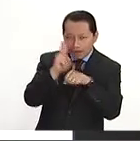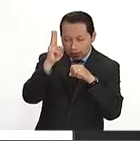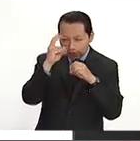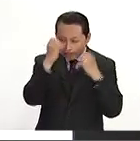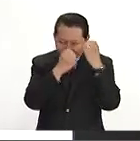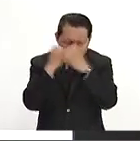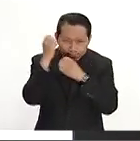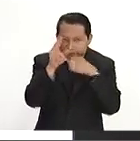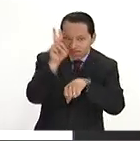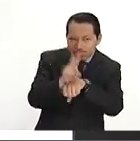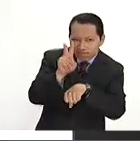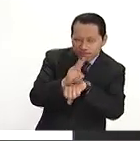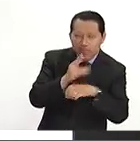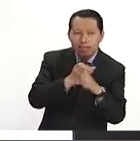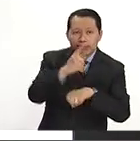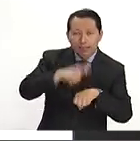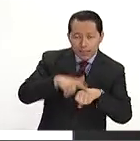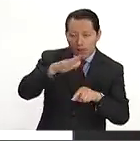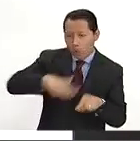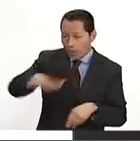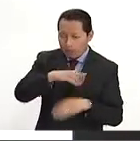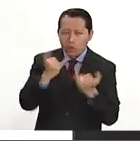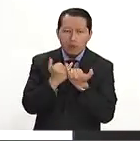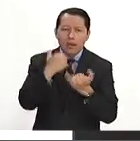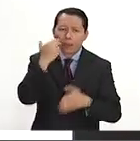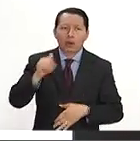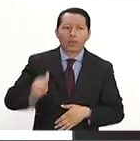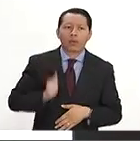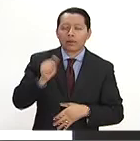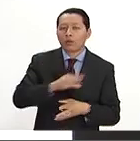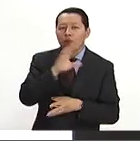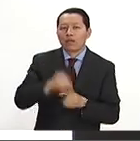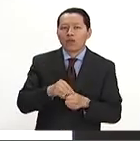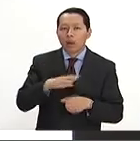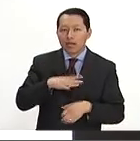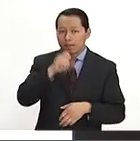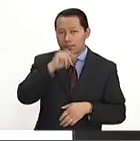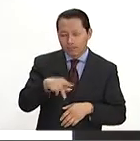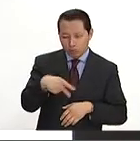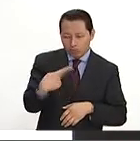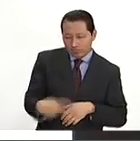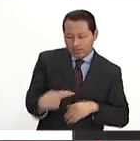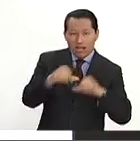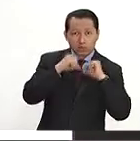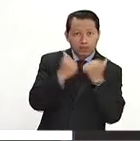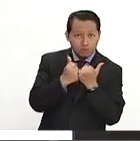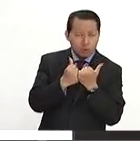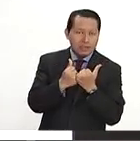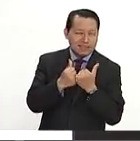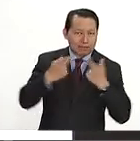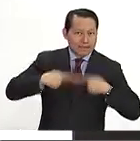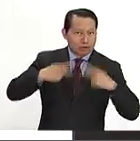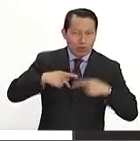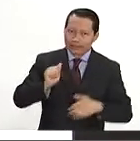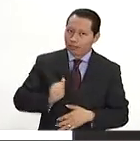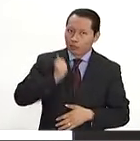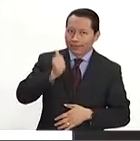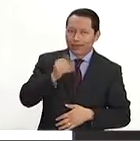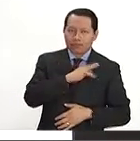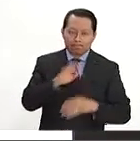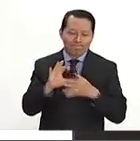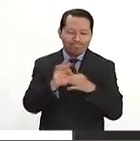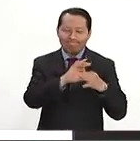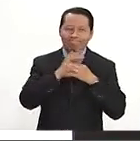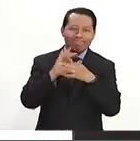locales, también queremos aprovechar todo este capital humano que tiene nuestra asociación para poder hacer estas estrategias en